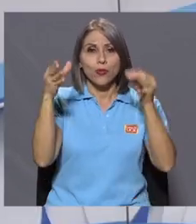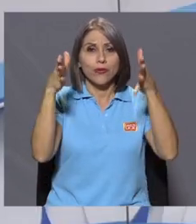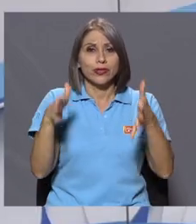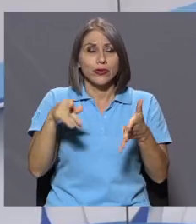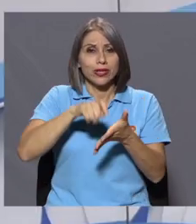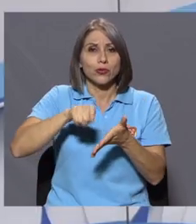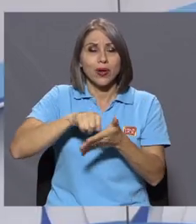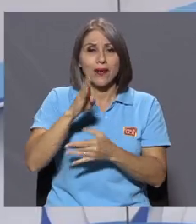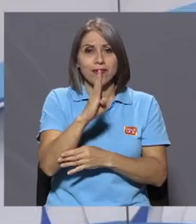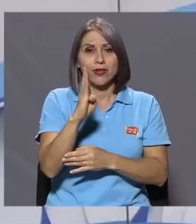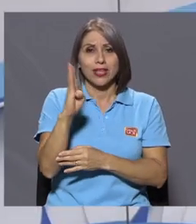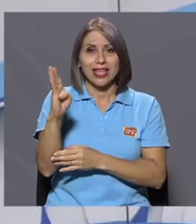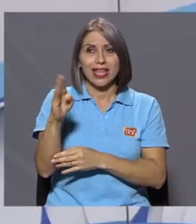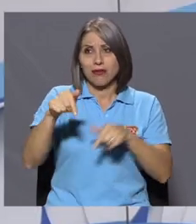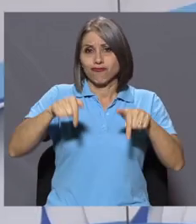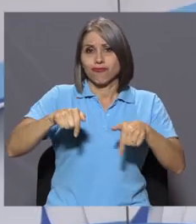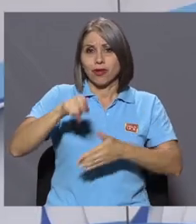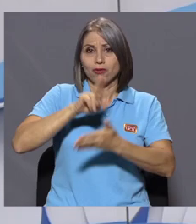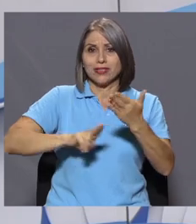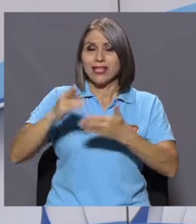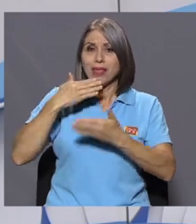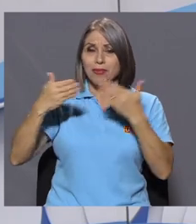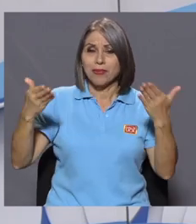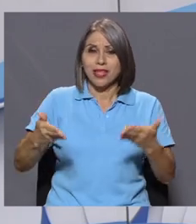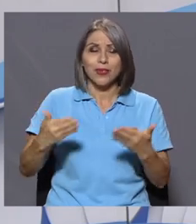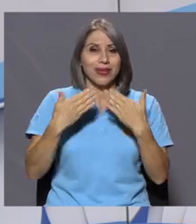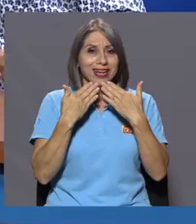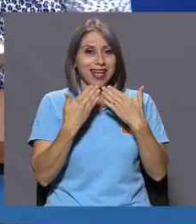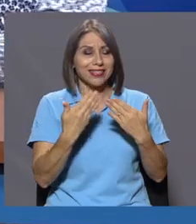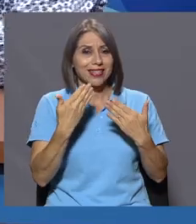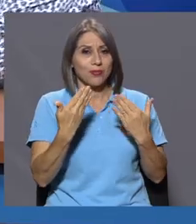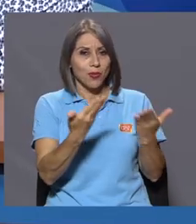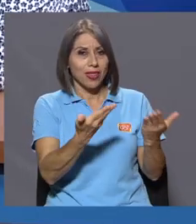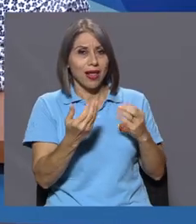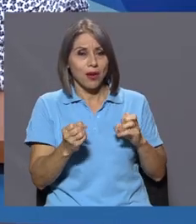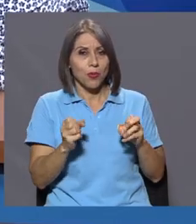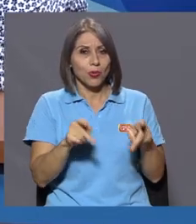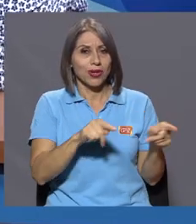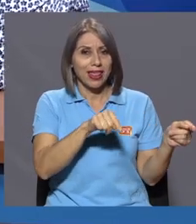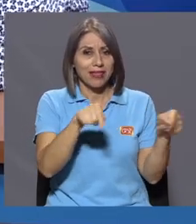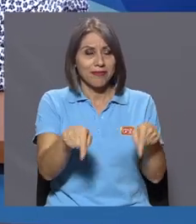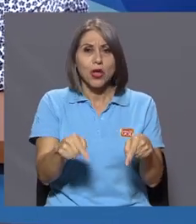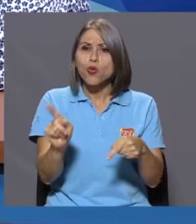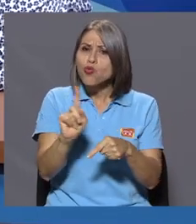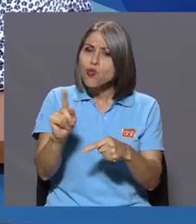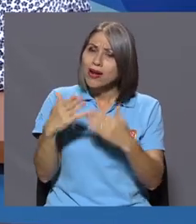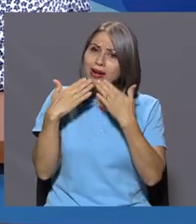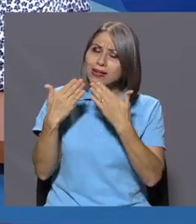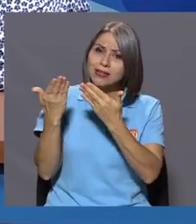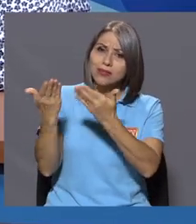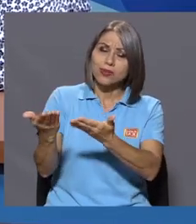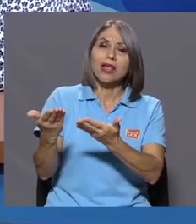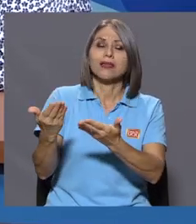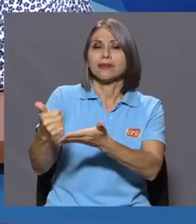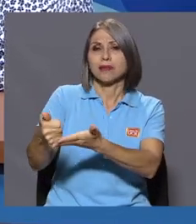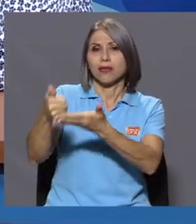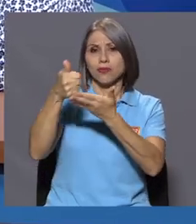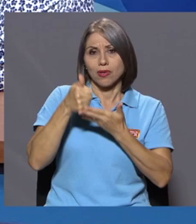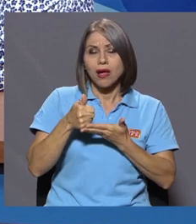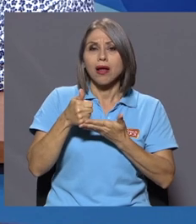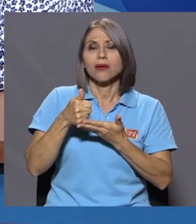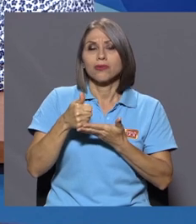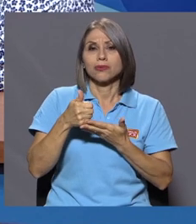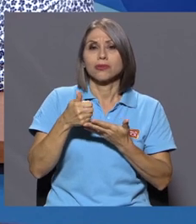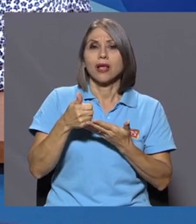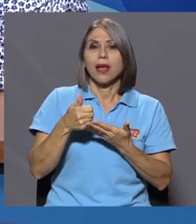Escuela de Bibliotecología de nuestra universidad. Bienvenido, Rolando. Muchas gracias, María, por la oportunidad de estar acá. No, más bien gracias a ustedes también por ayudarnos